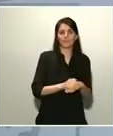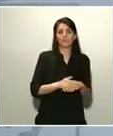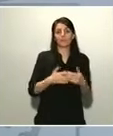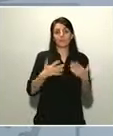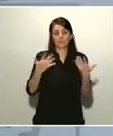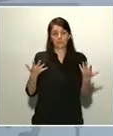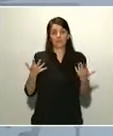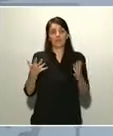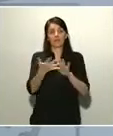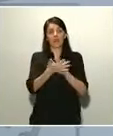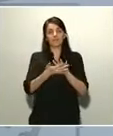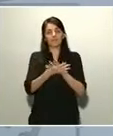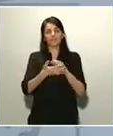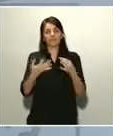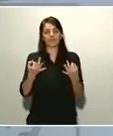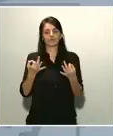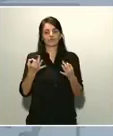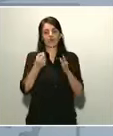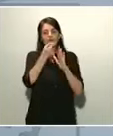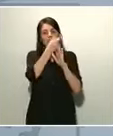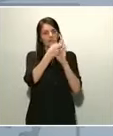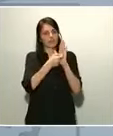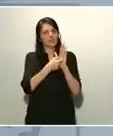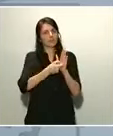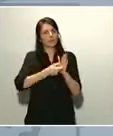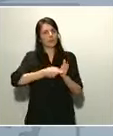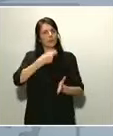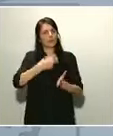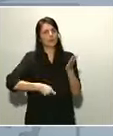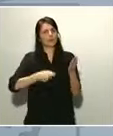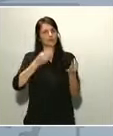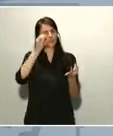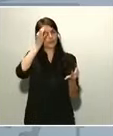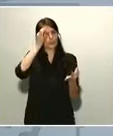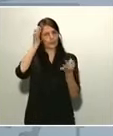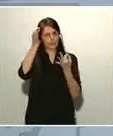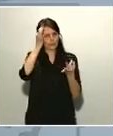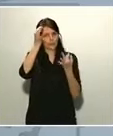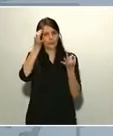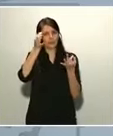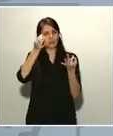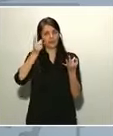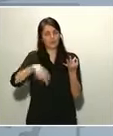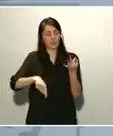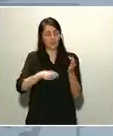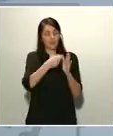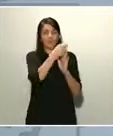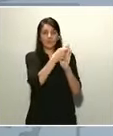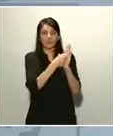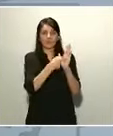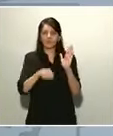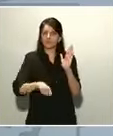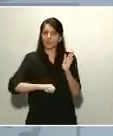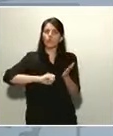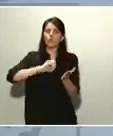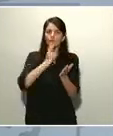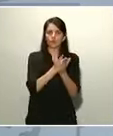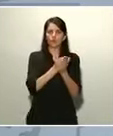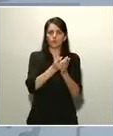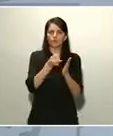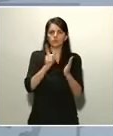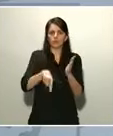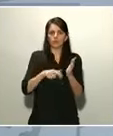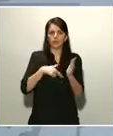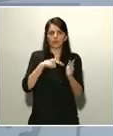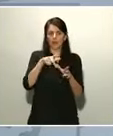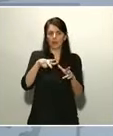muy rigurosas, muy duras, que implican un reto y un desafío también para el conjunto de la